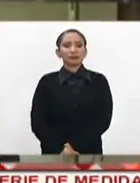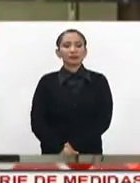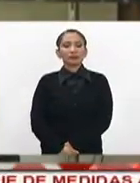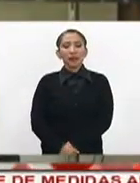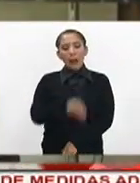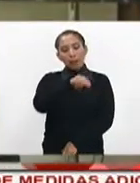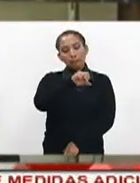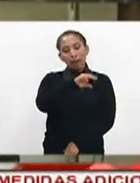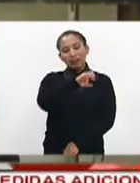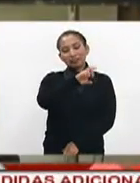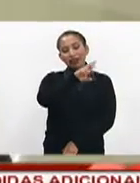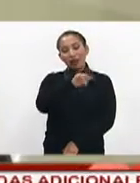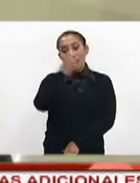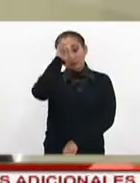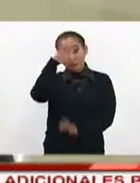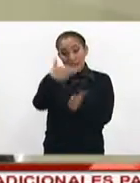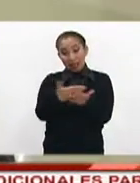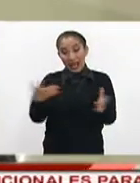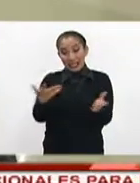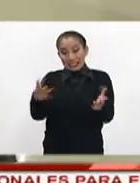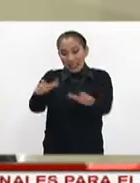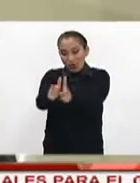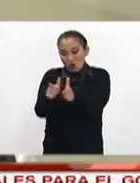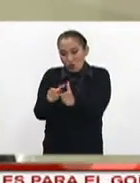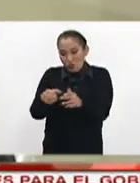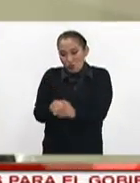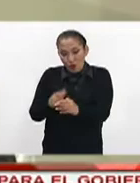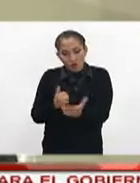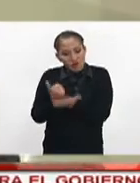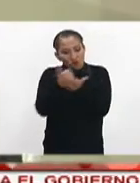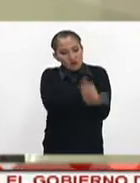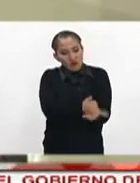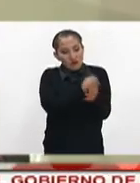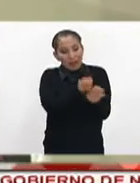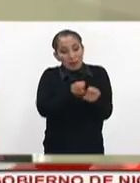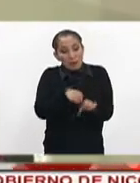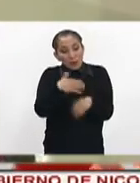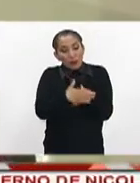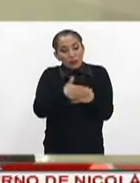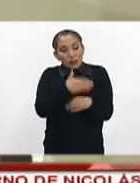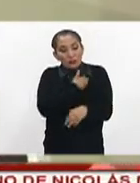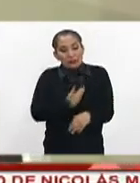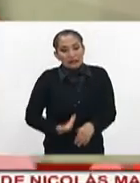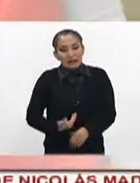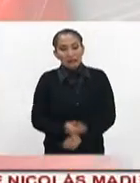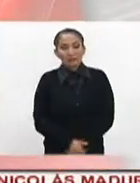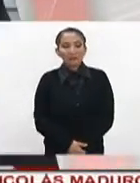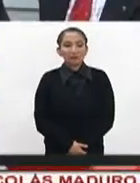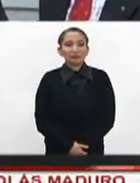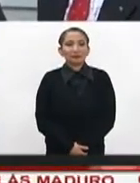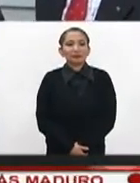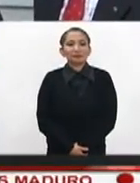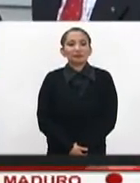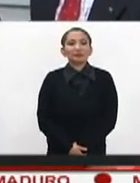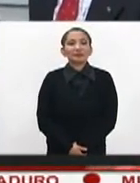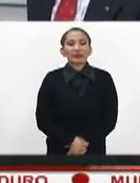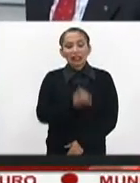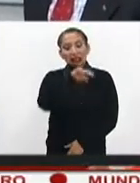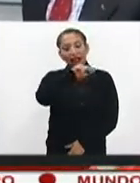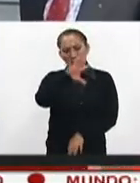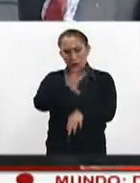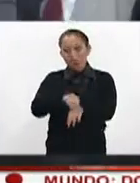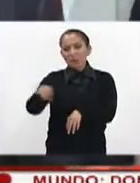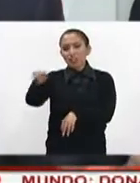Miguel Ángel Mancera propone la creación de una jefatura de gabinete en el próximo equipo presidencial. El INE